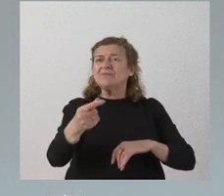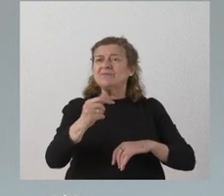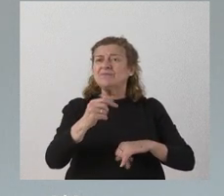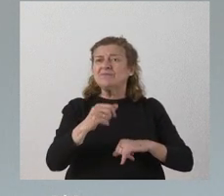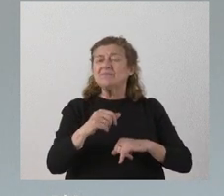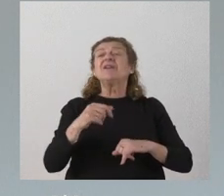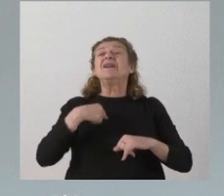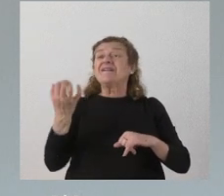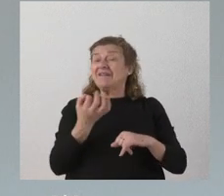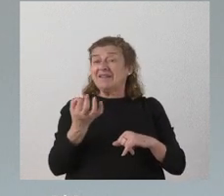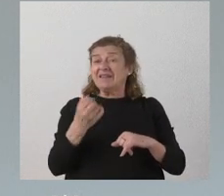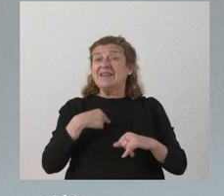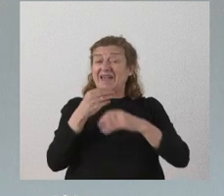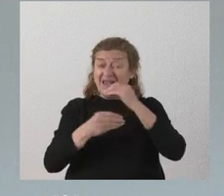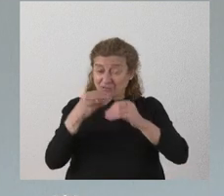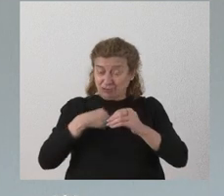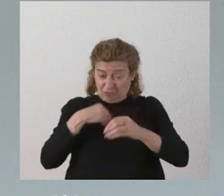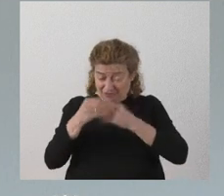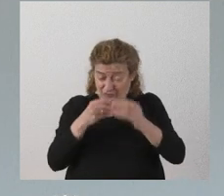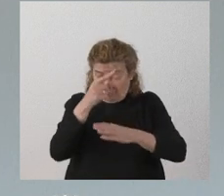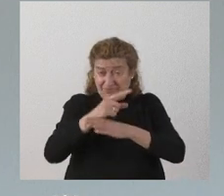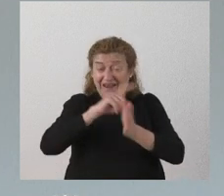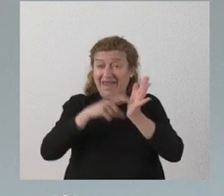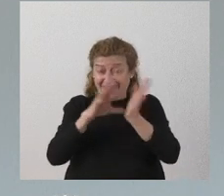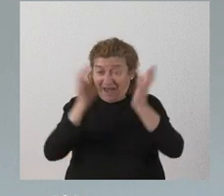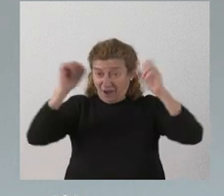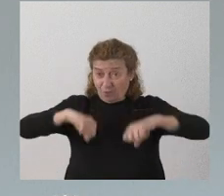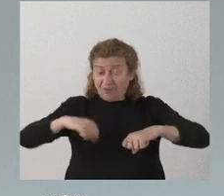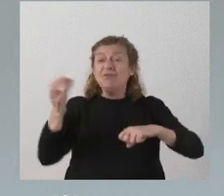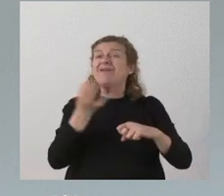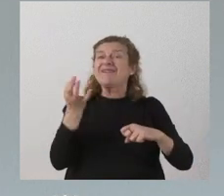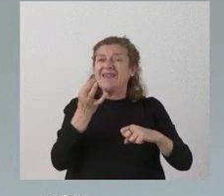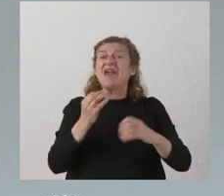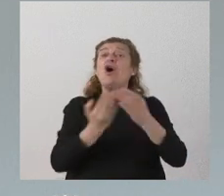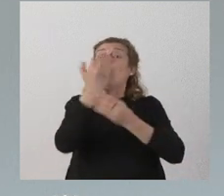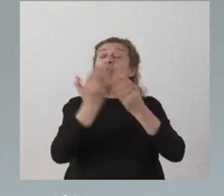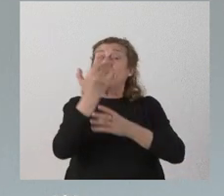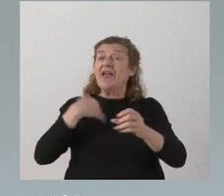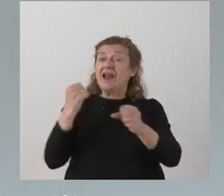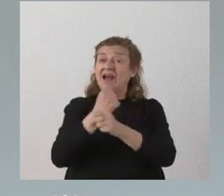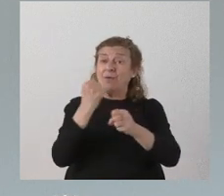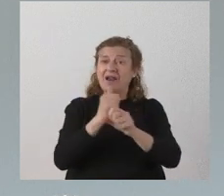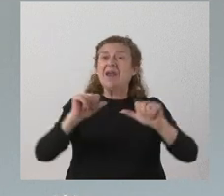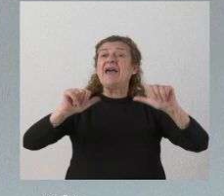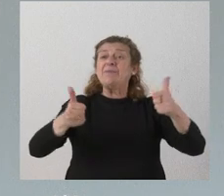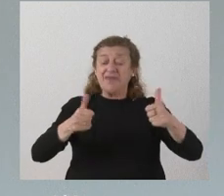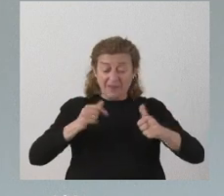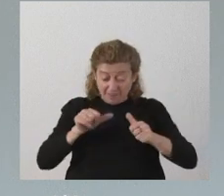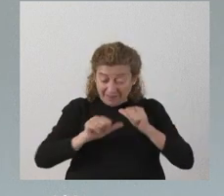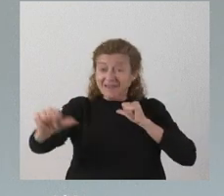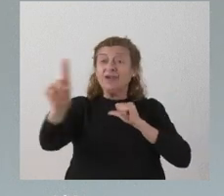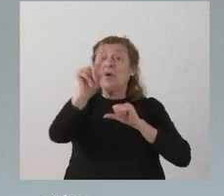lo que hemos decretado lo que hemos acordado es que la jornada laboral empieza a partir del 1 de junio